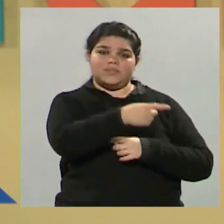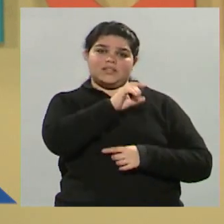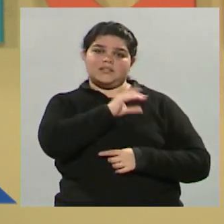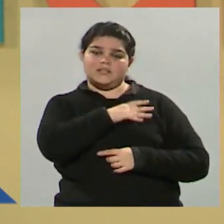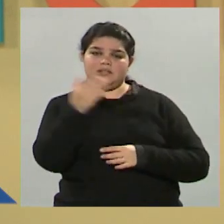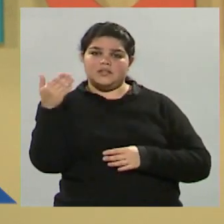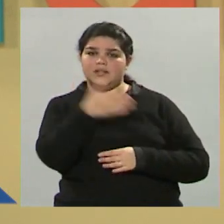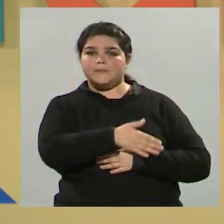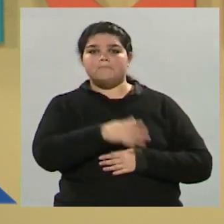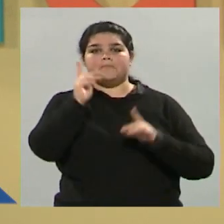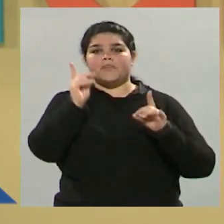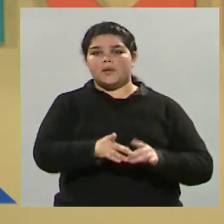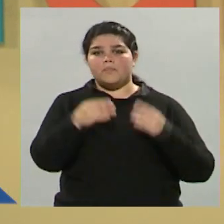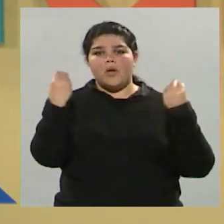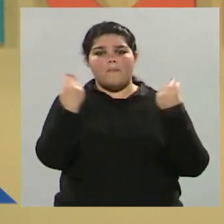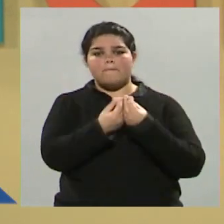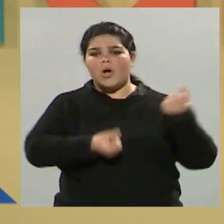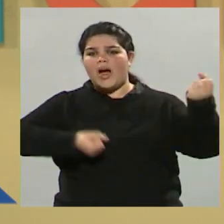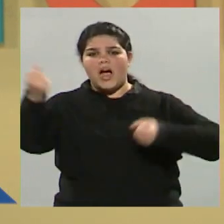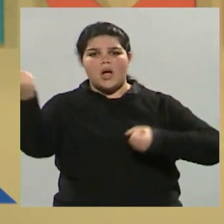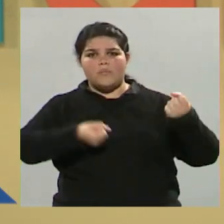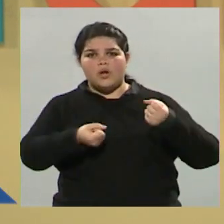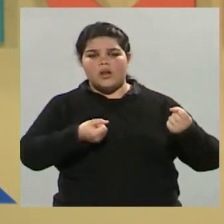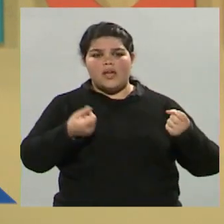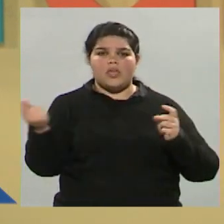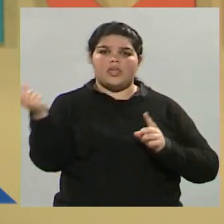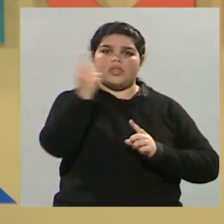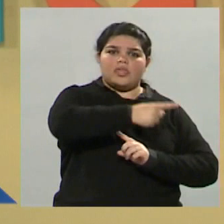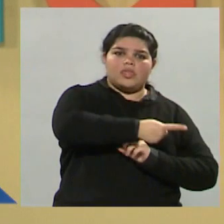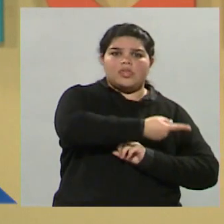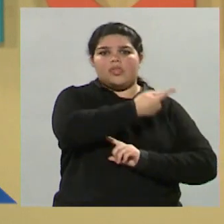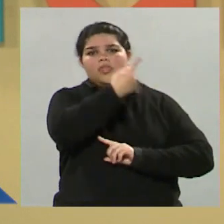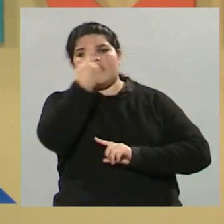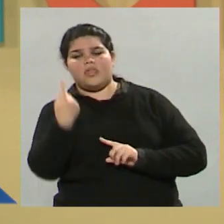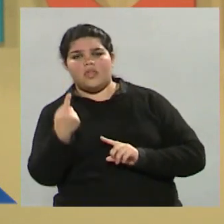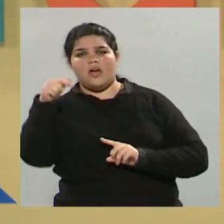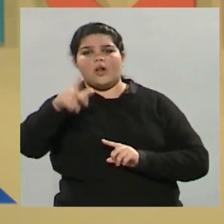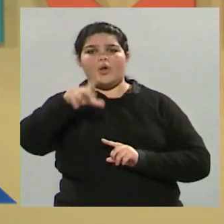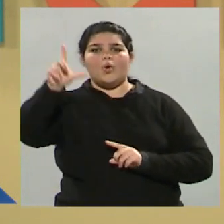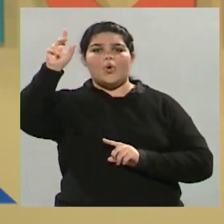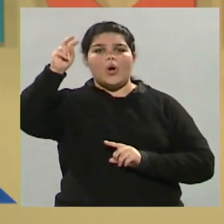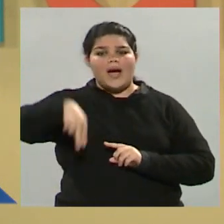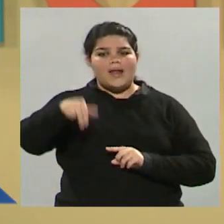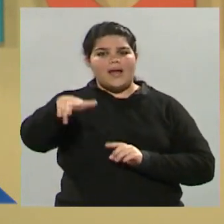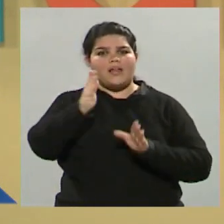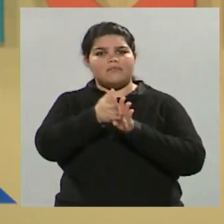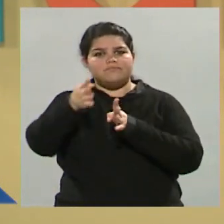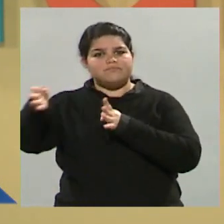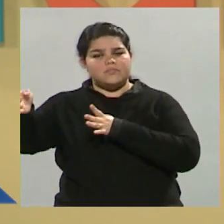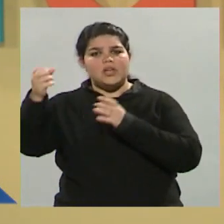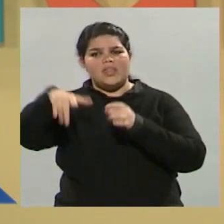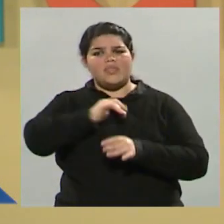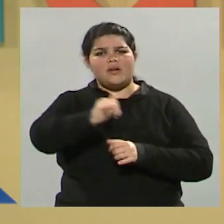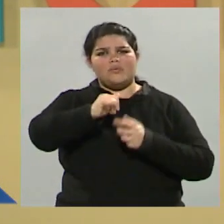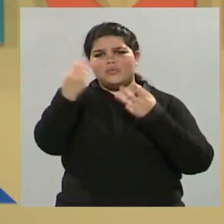de Chile y muchos camiones tuvieron que volver e instalarse en el departamento de Luján de Cuyo y hay muchas denuncias en este sentido